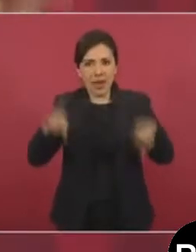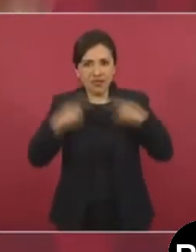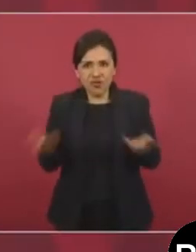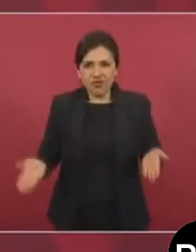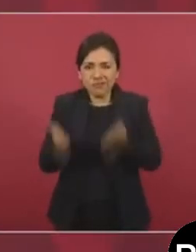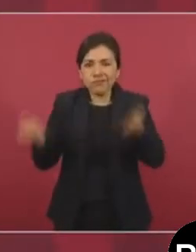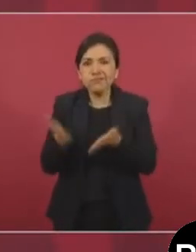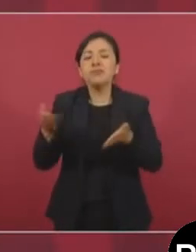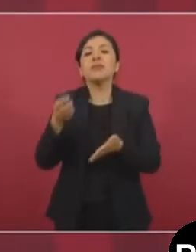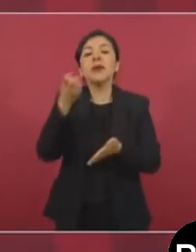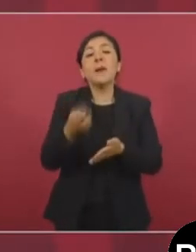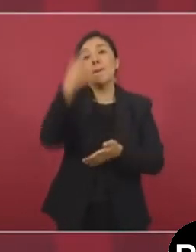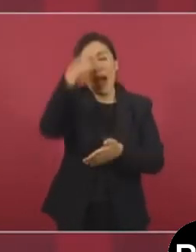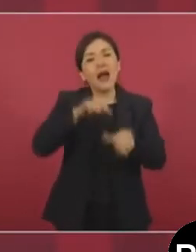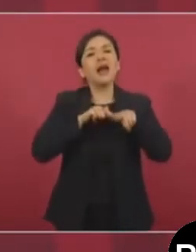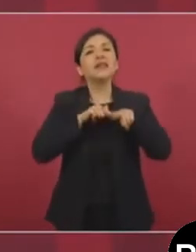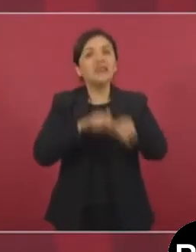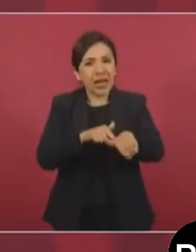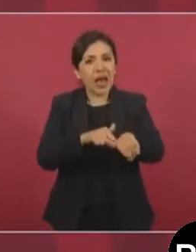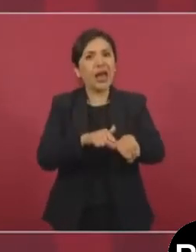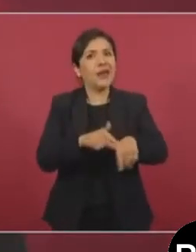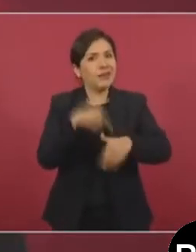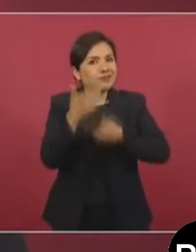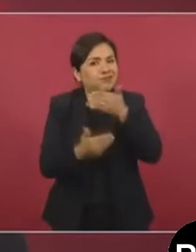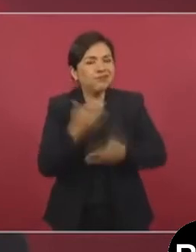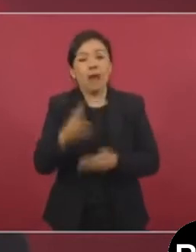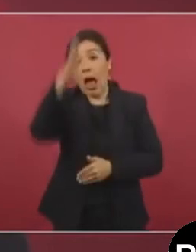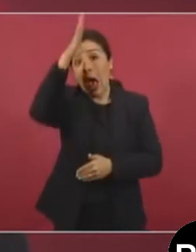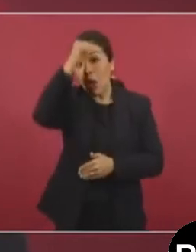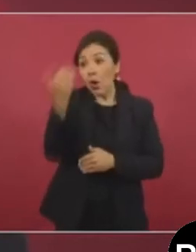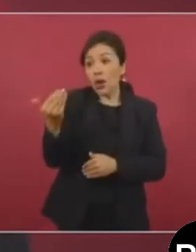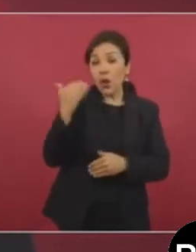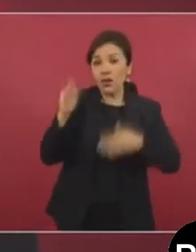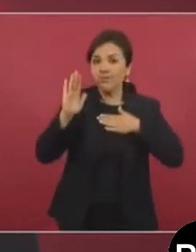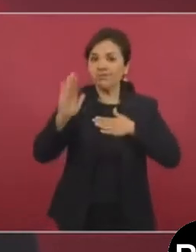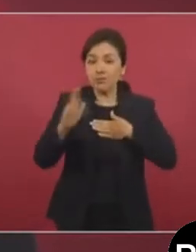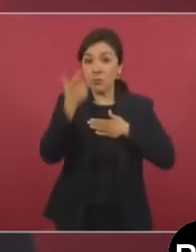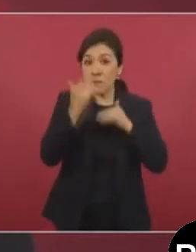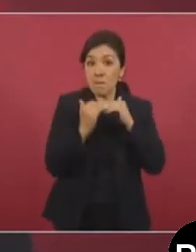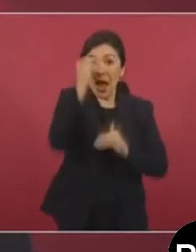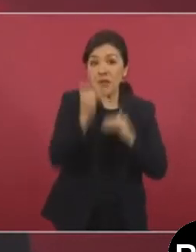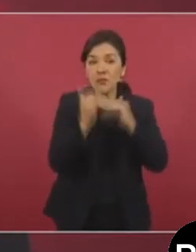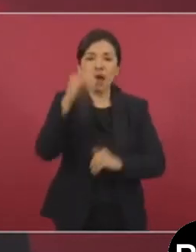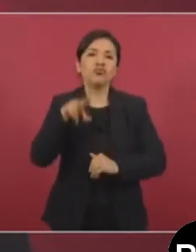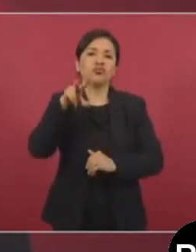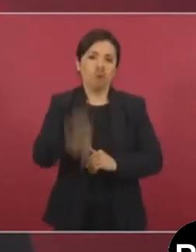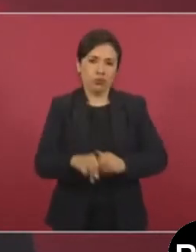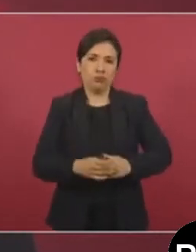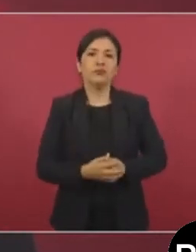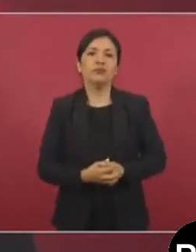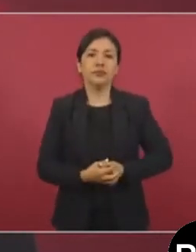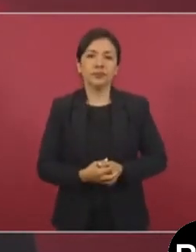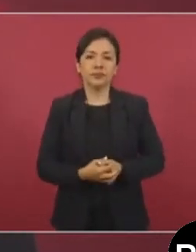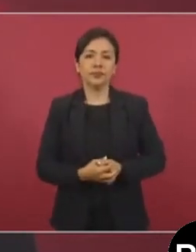mantener mantener el compromiso de no aumentar el precio